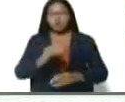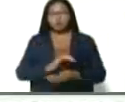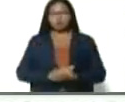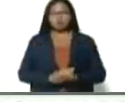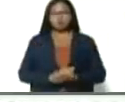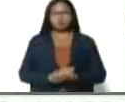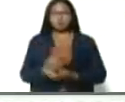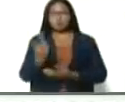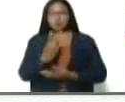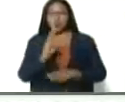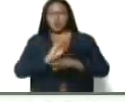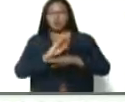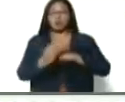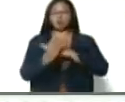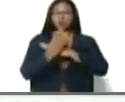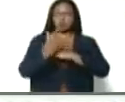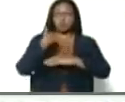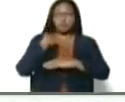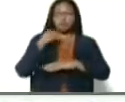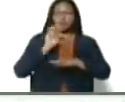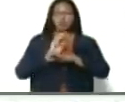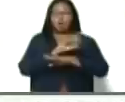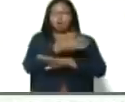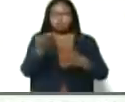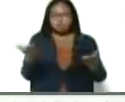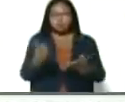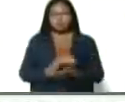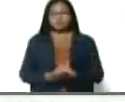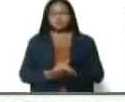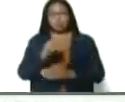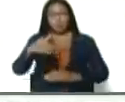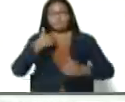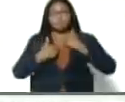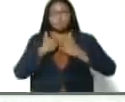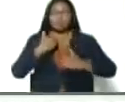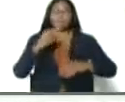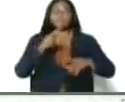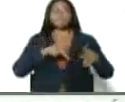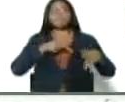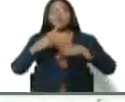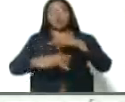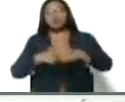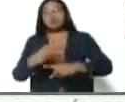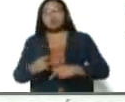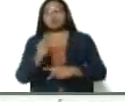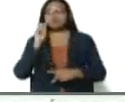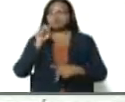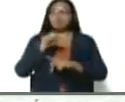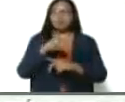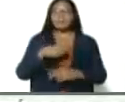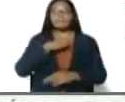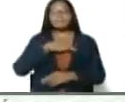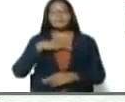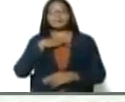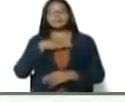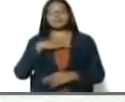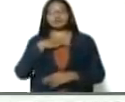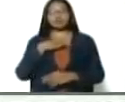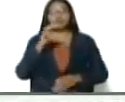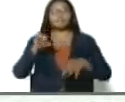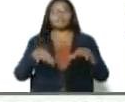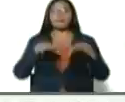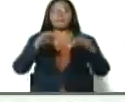cosas, cuidando y cuidándonos. Bueno, estamos en miércoles productivo, precisamente de la gran misión agro